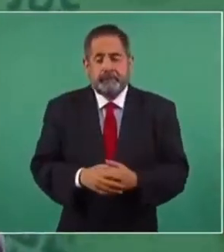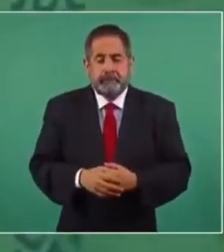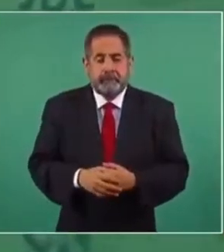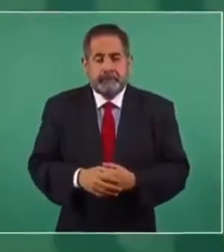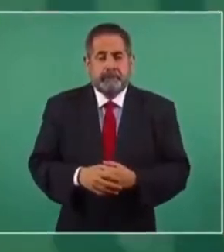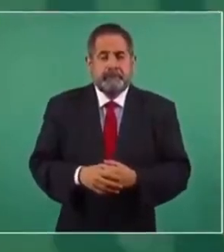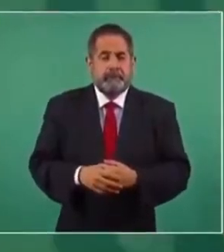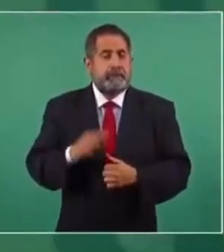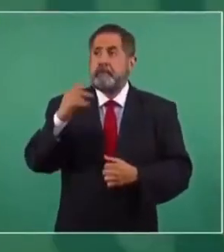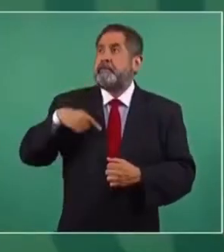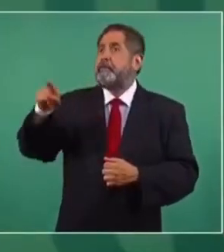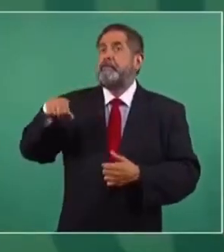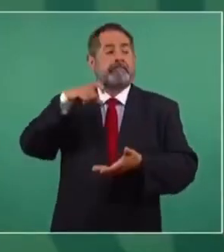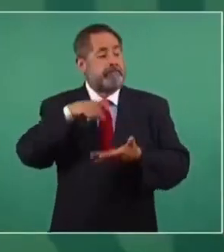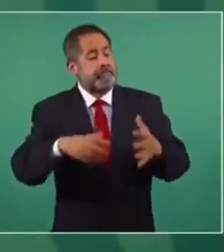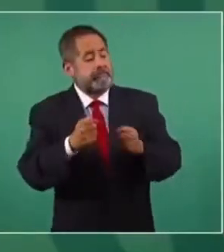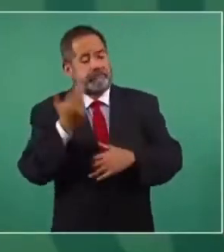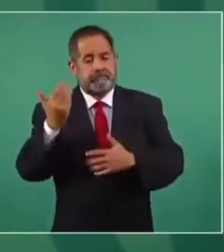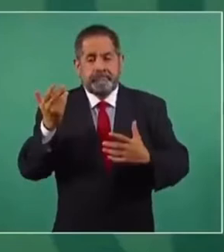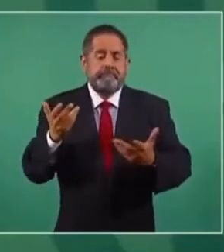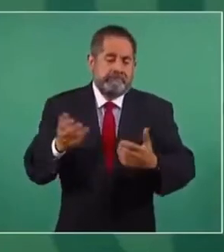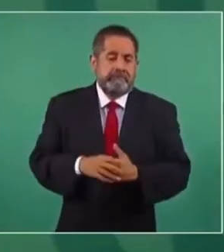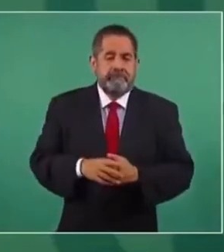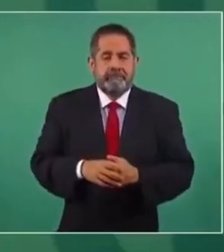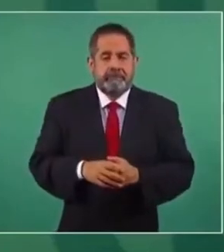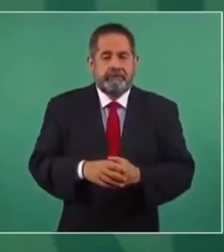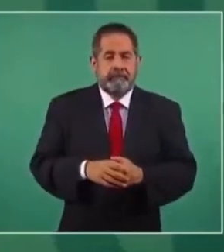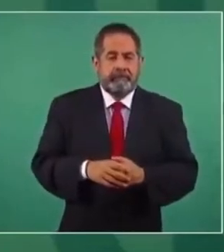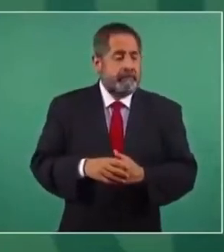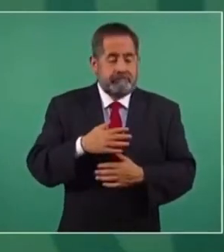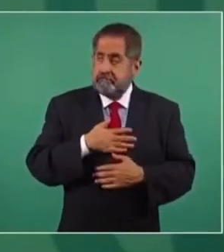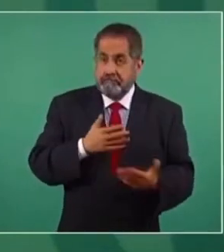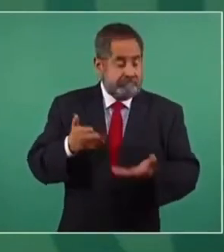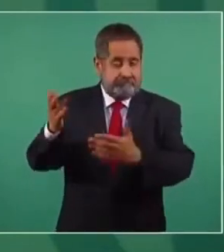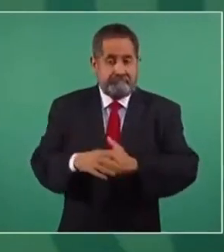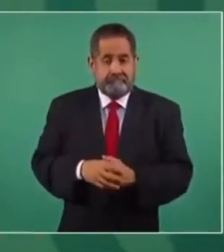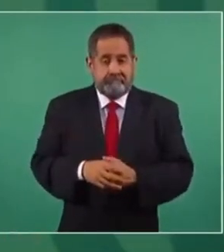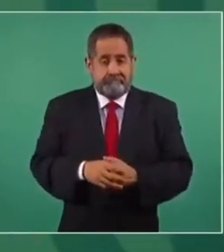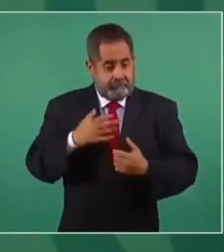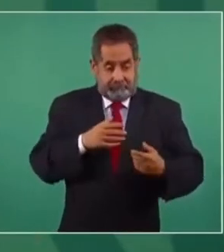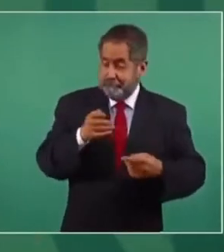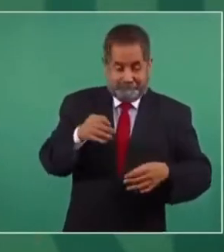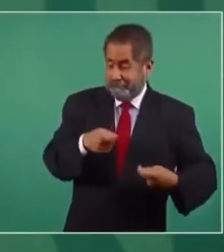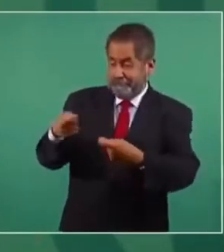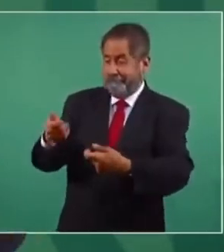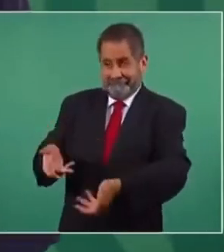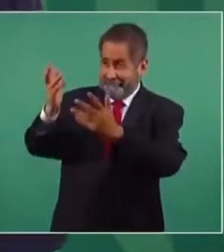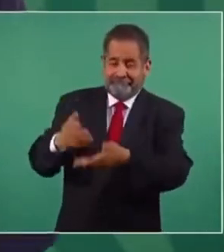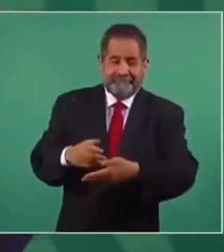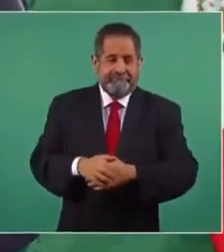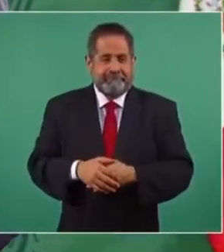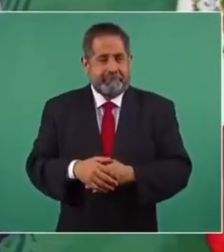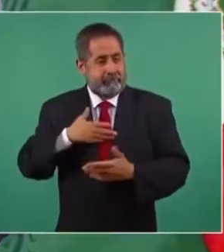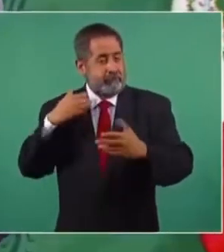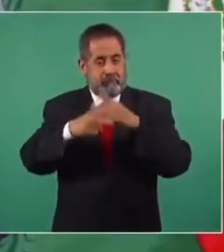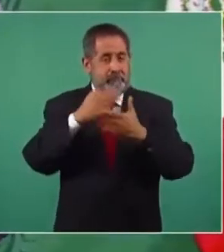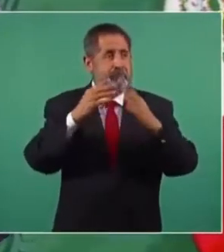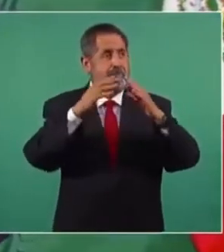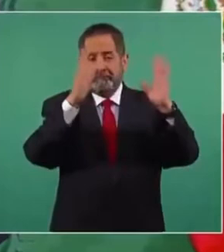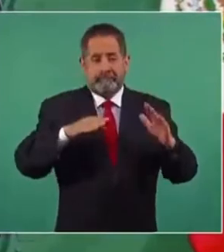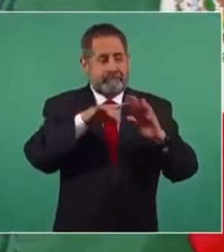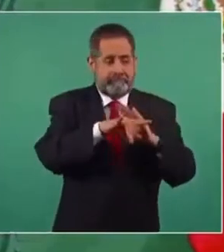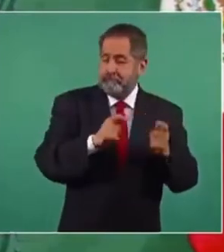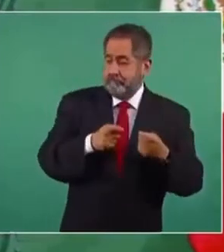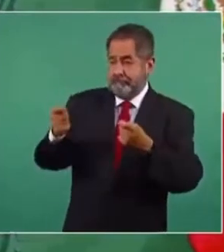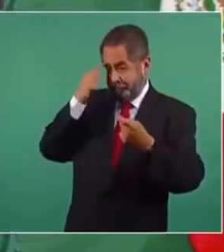Si hay un comprador, yo se lo entregaría, iría yo al hangar presidencial,